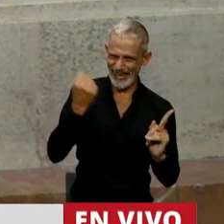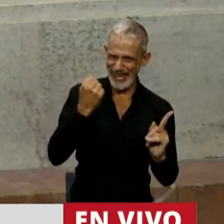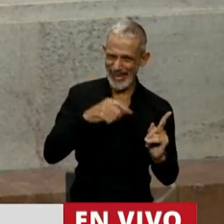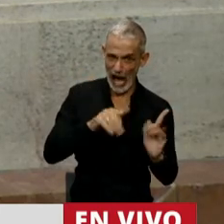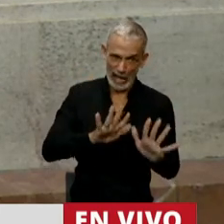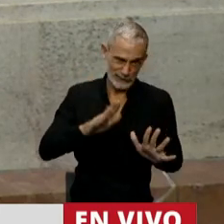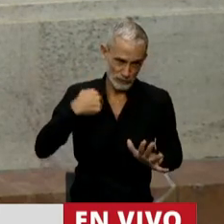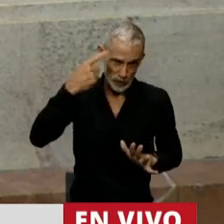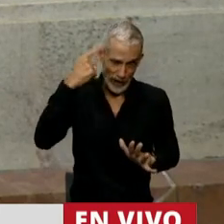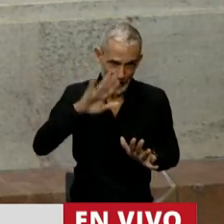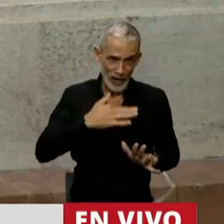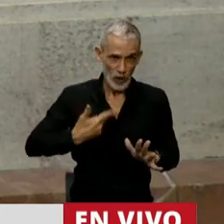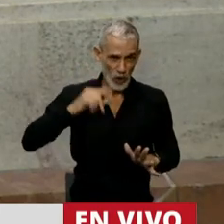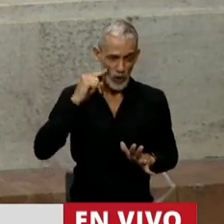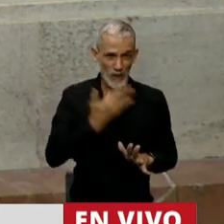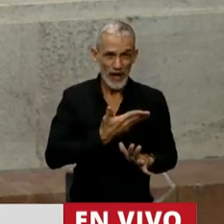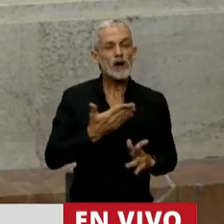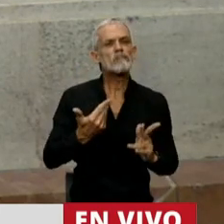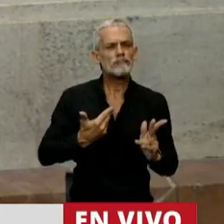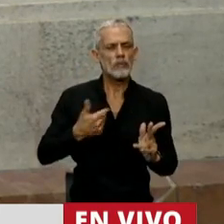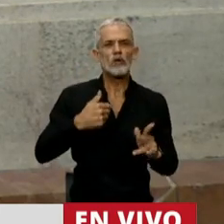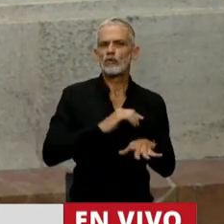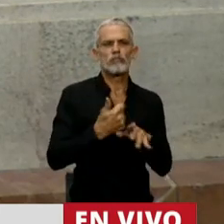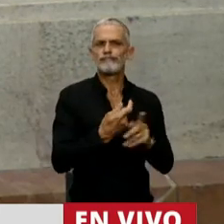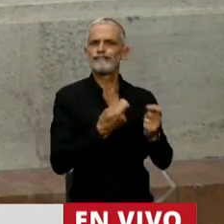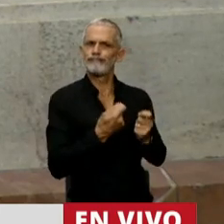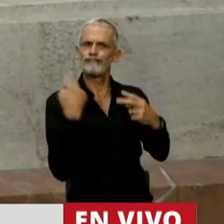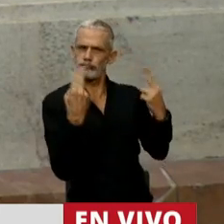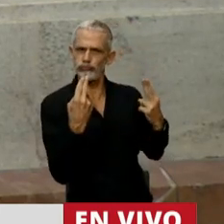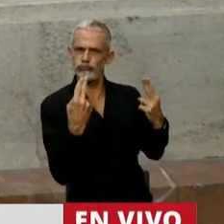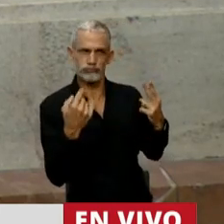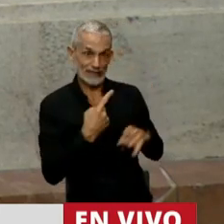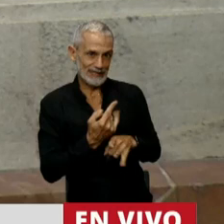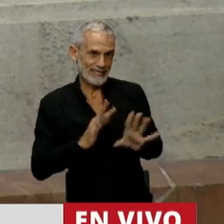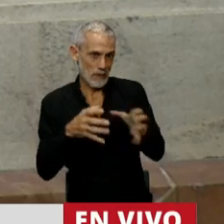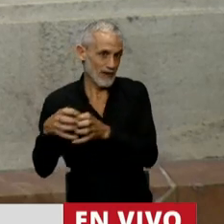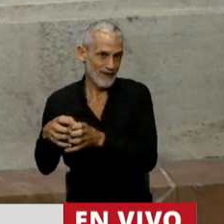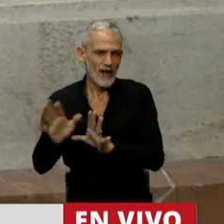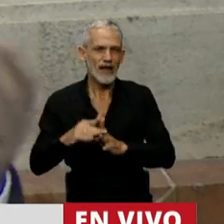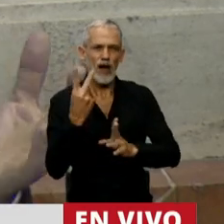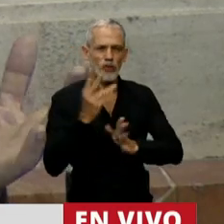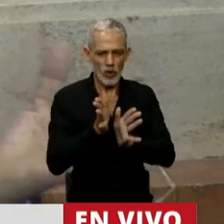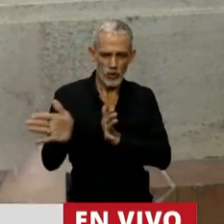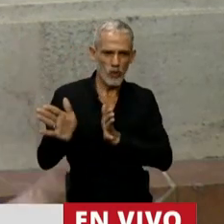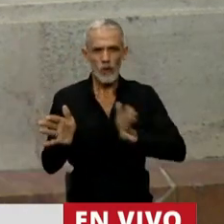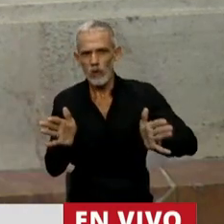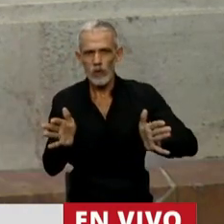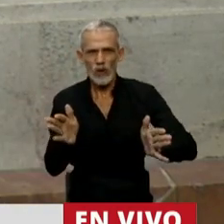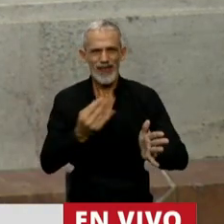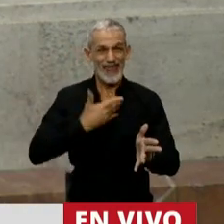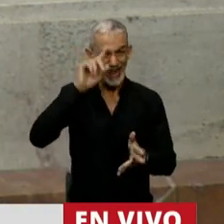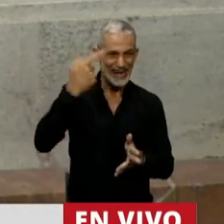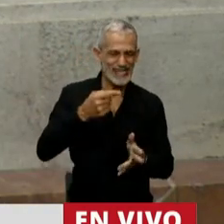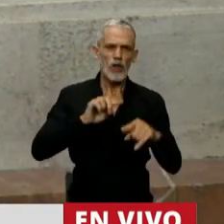que está sucediendo, siempre me encontrarán del lado de la resistencia. Así que entre estas dos visiones estatistas